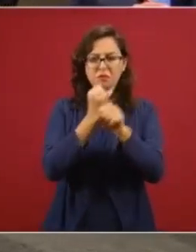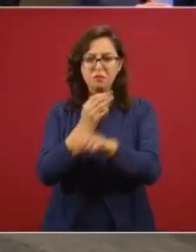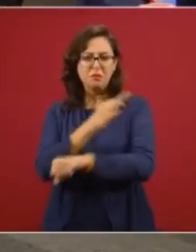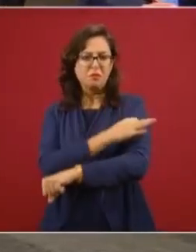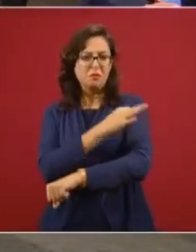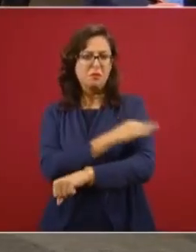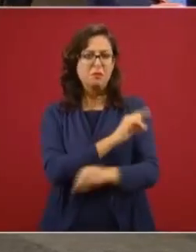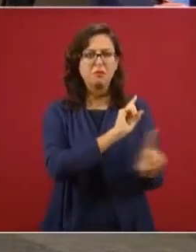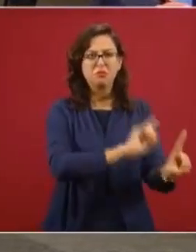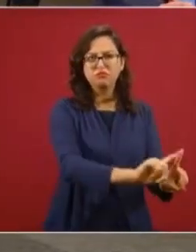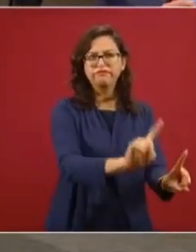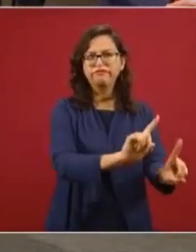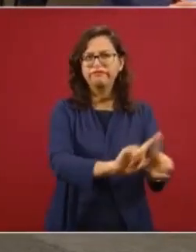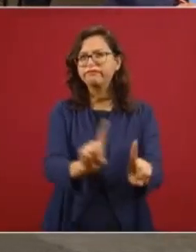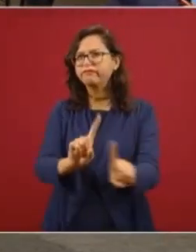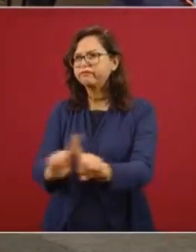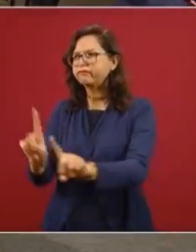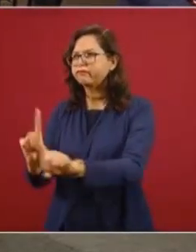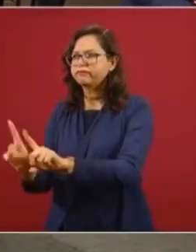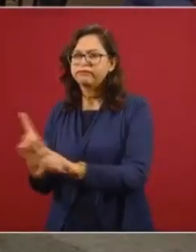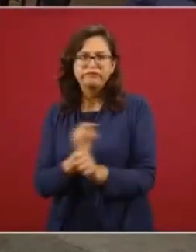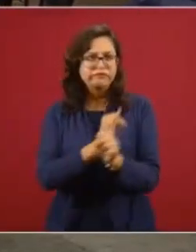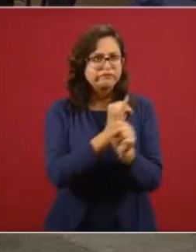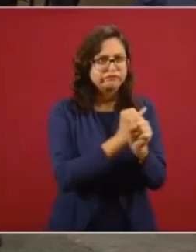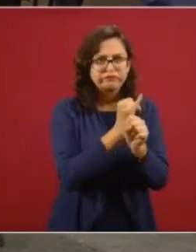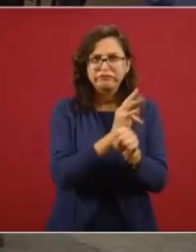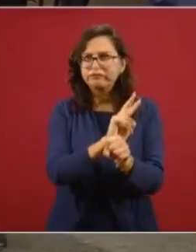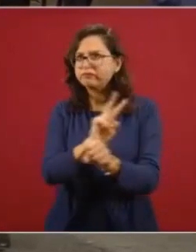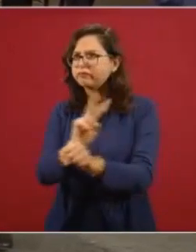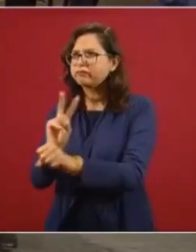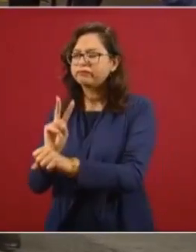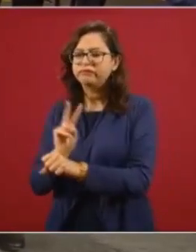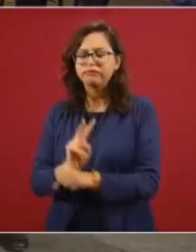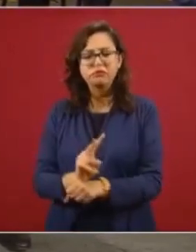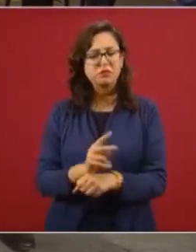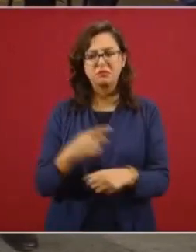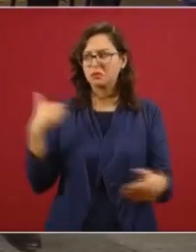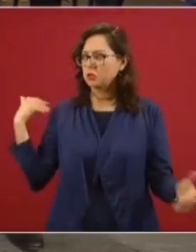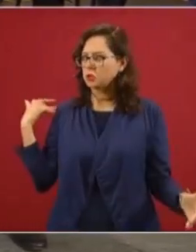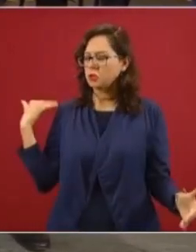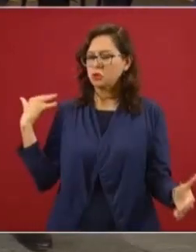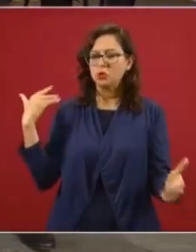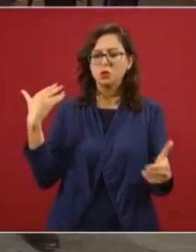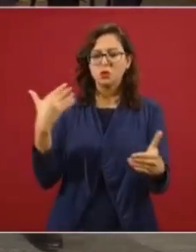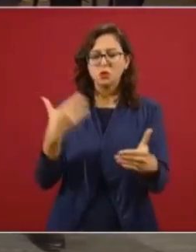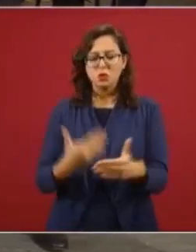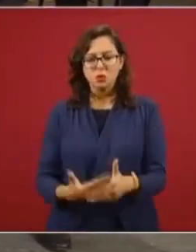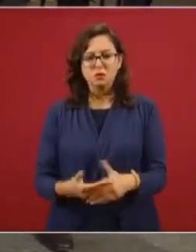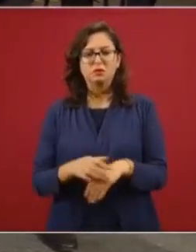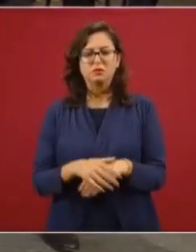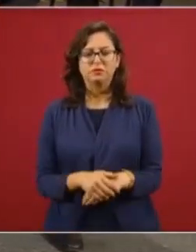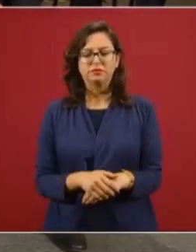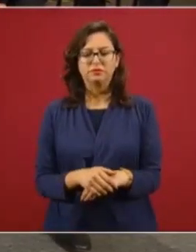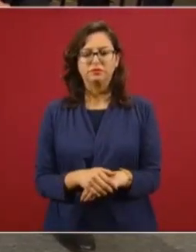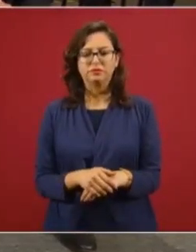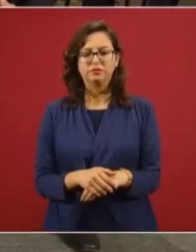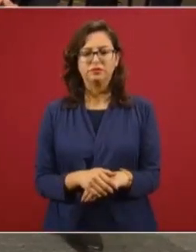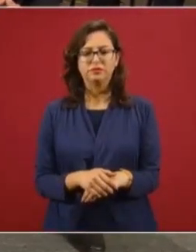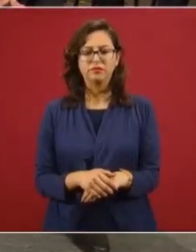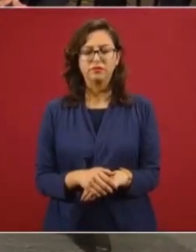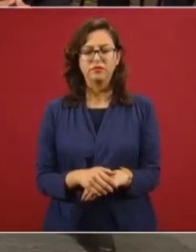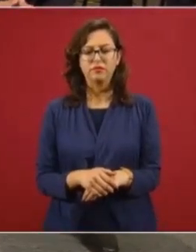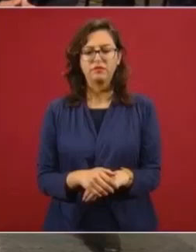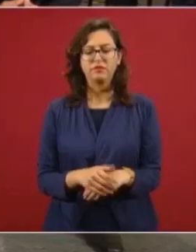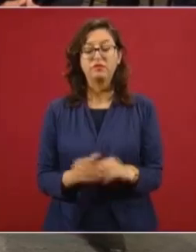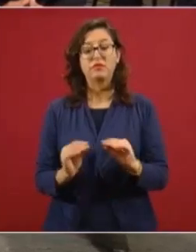para tener esta vacuna. Desde luego con el